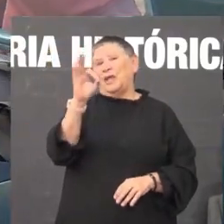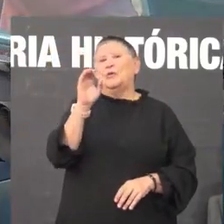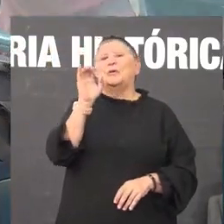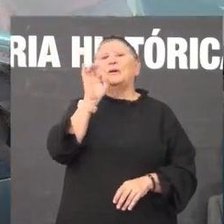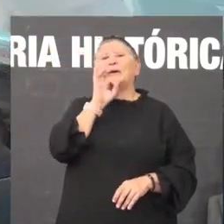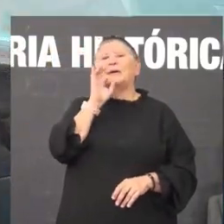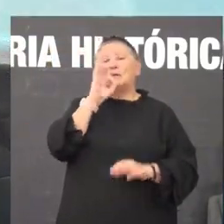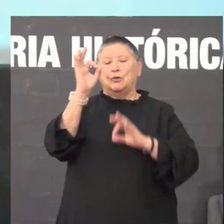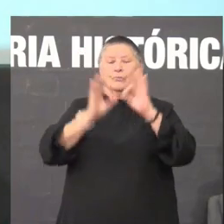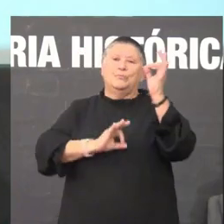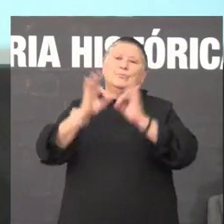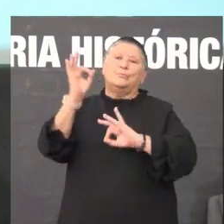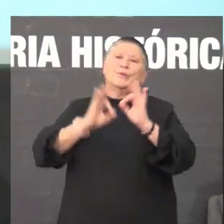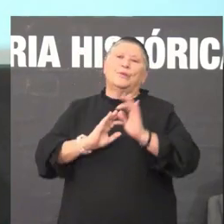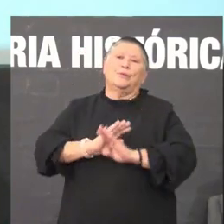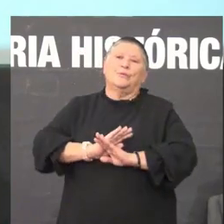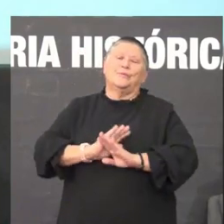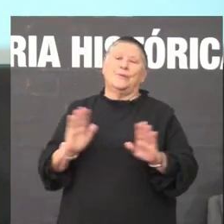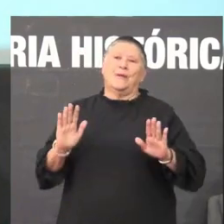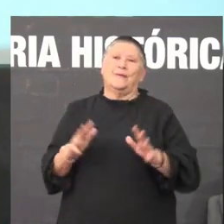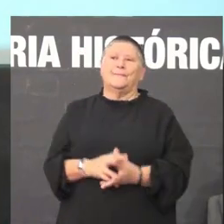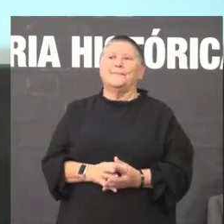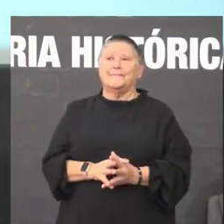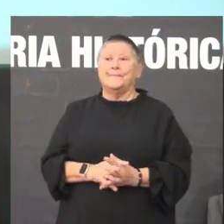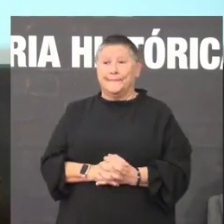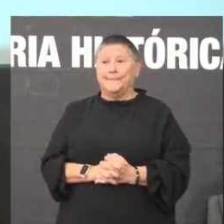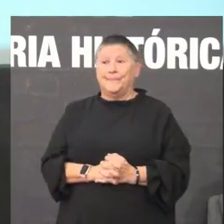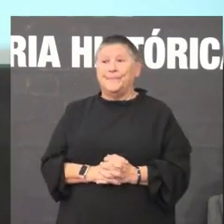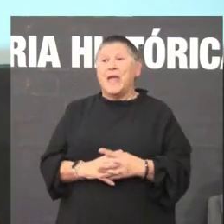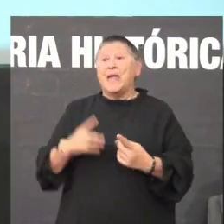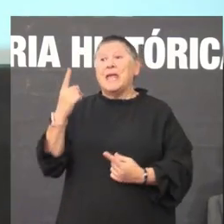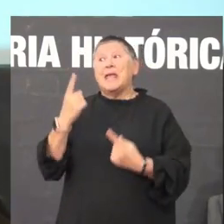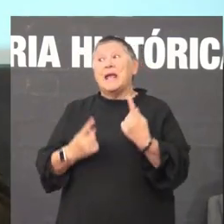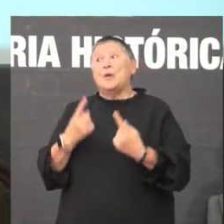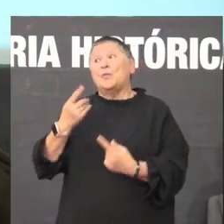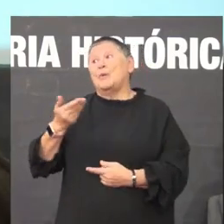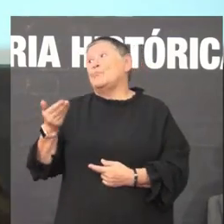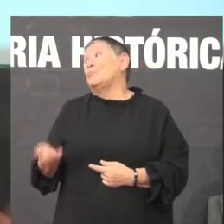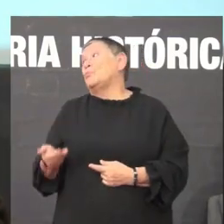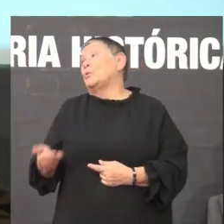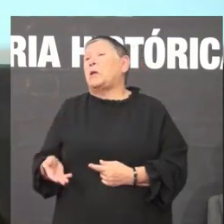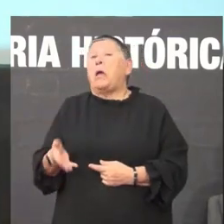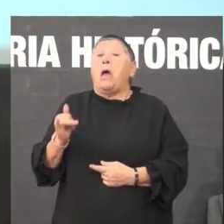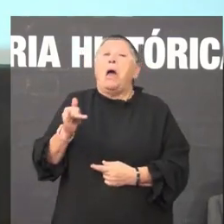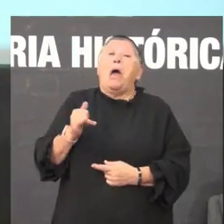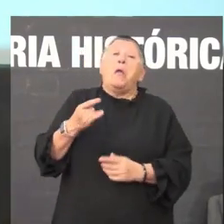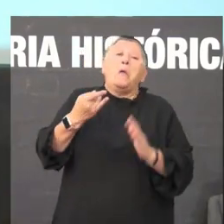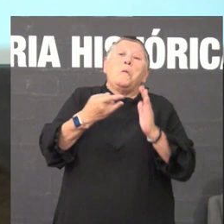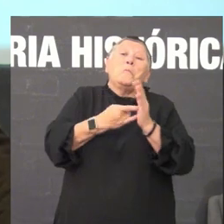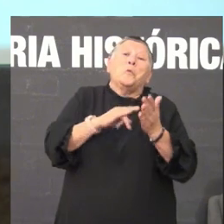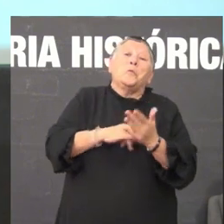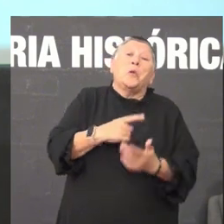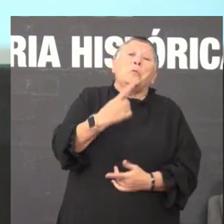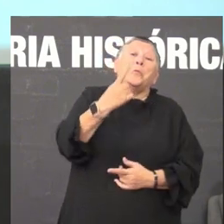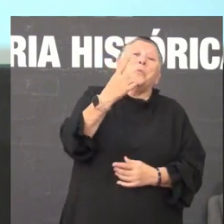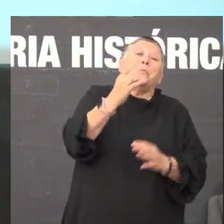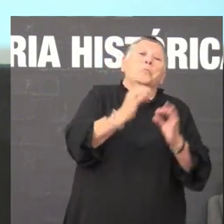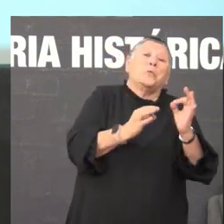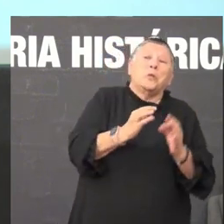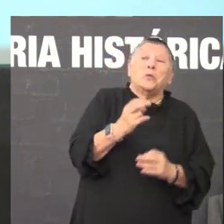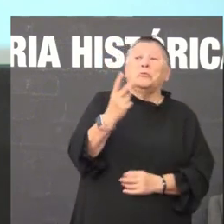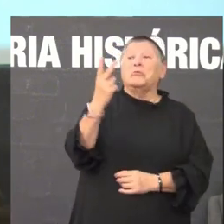% de ensino en galego e algúnas fundamentais onde se dá 1% 2%